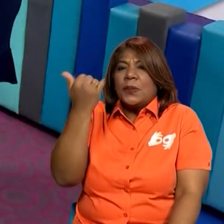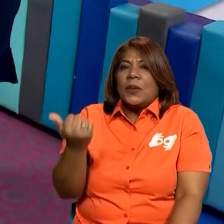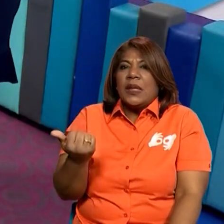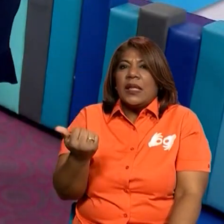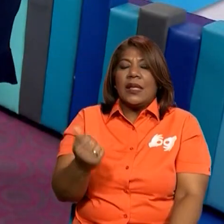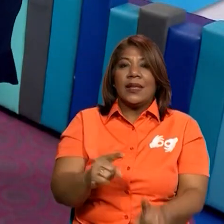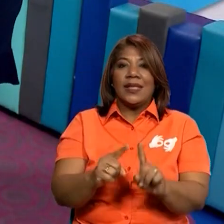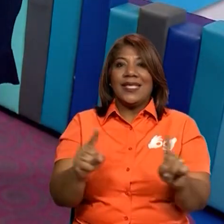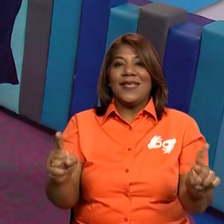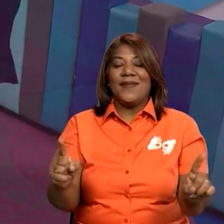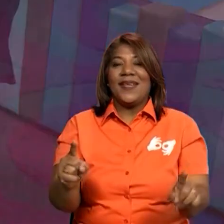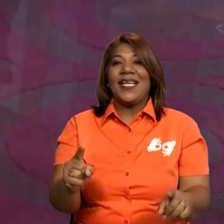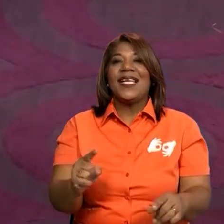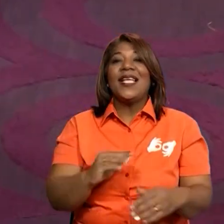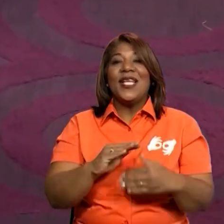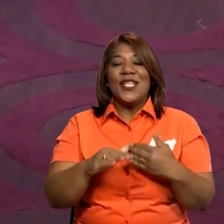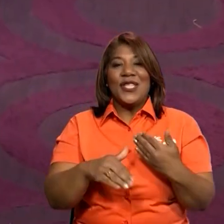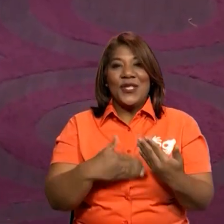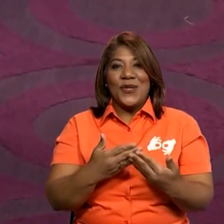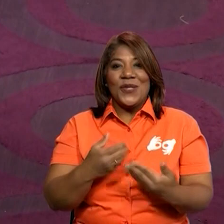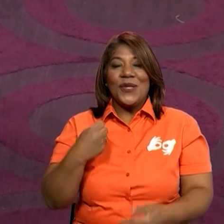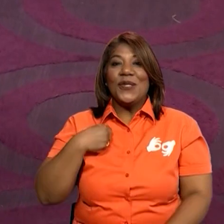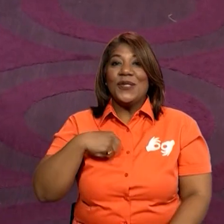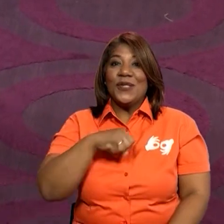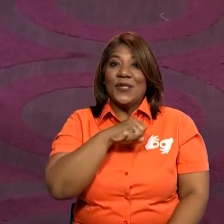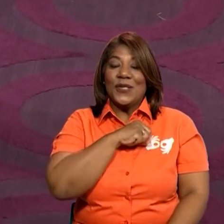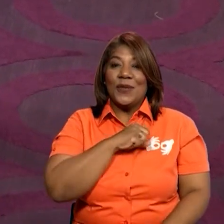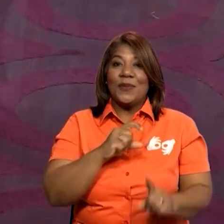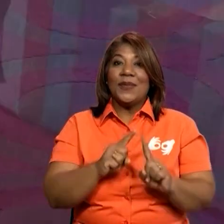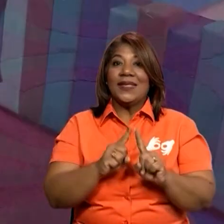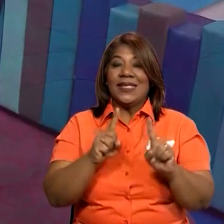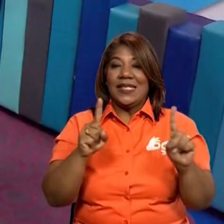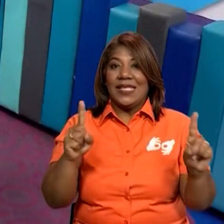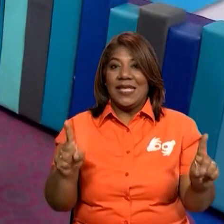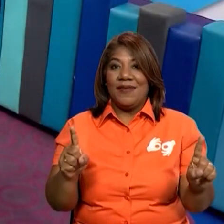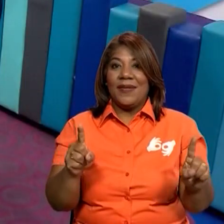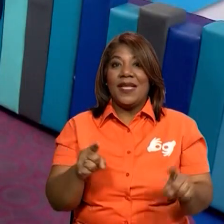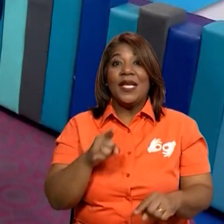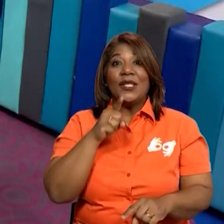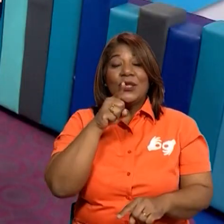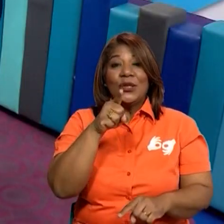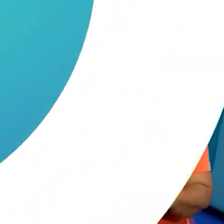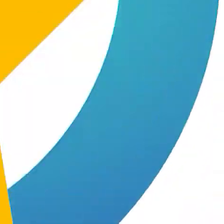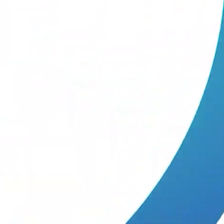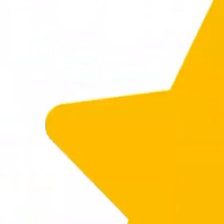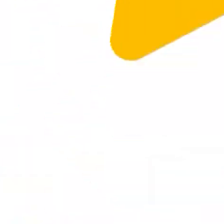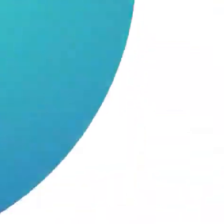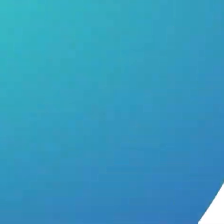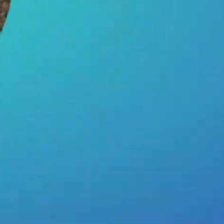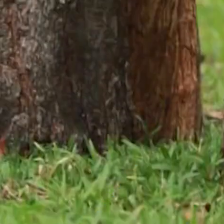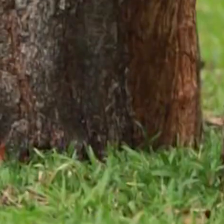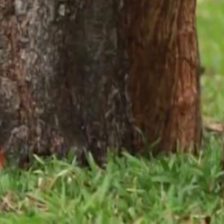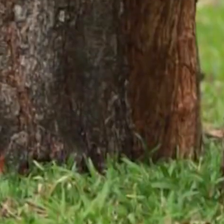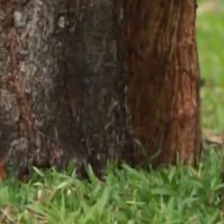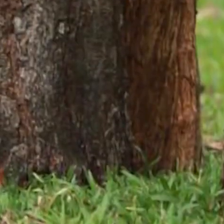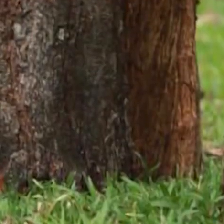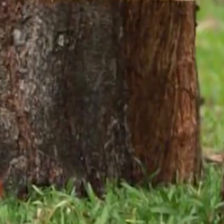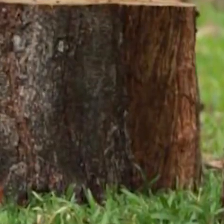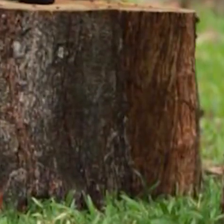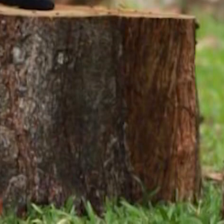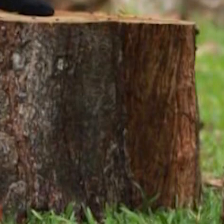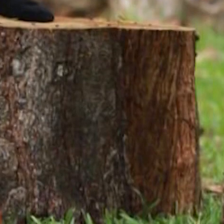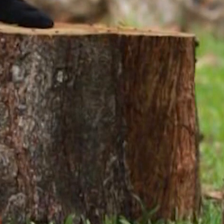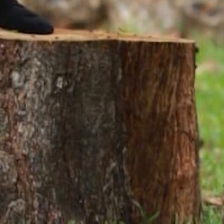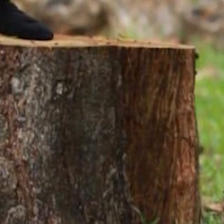distintas? Porque todos somos diferentes. Los exhorto a ustedes en casa que se puedan realizar